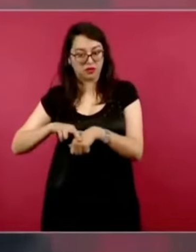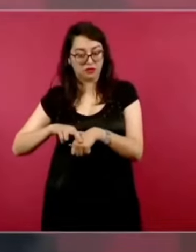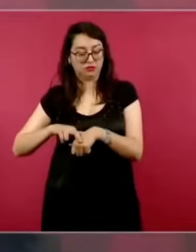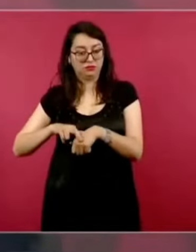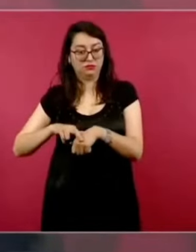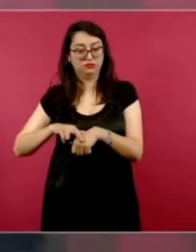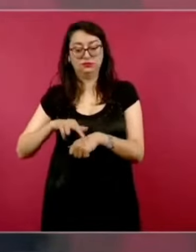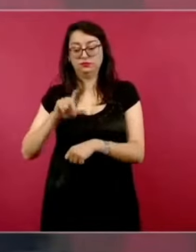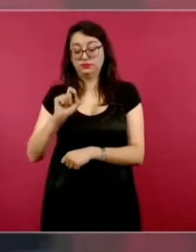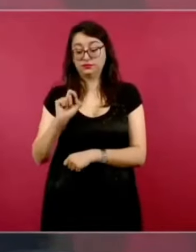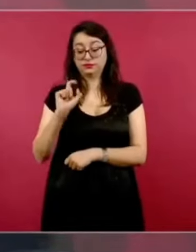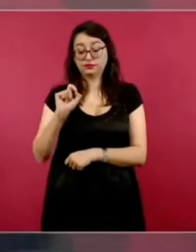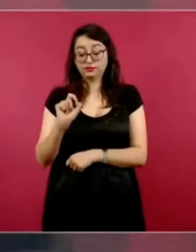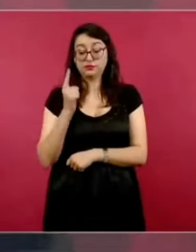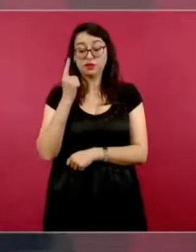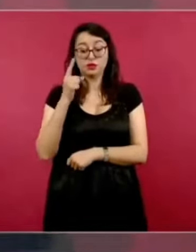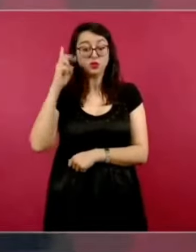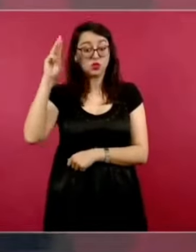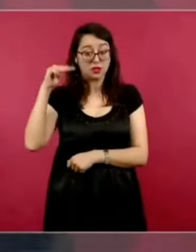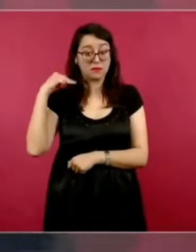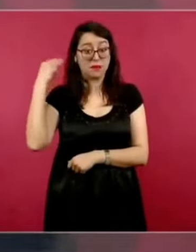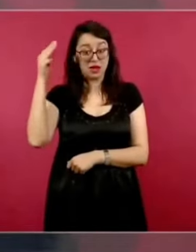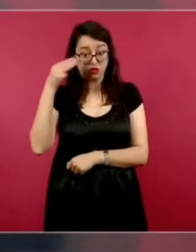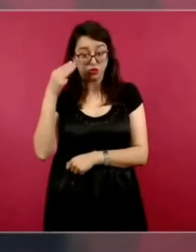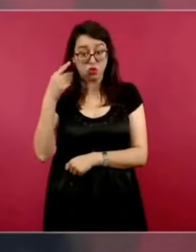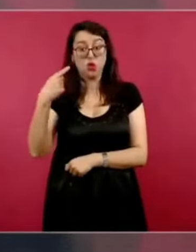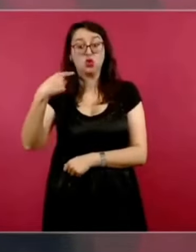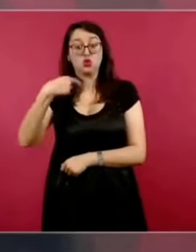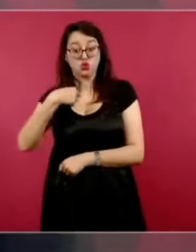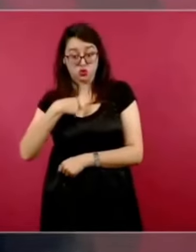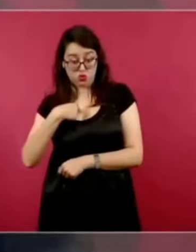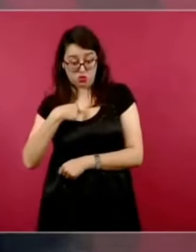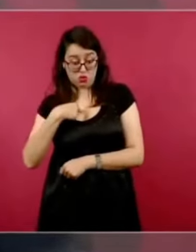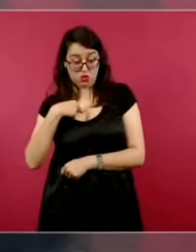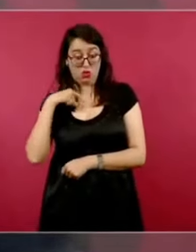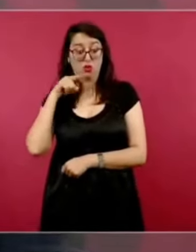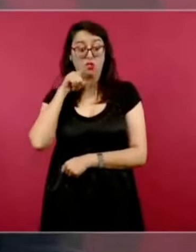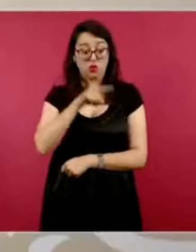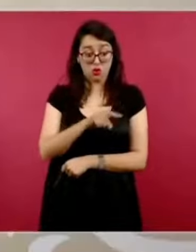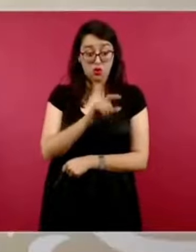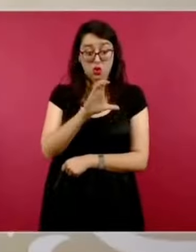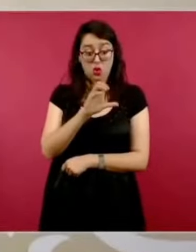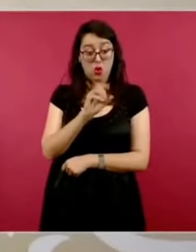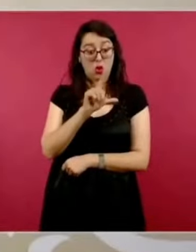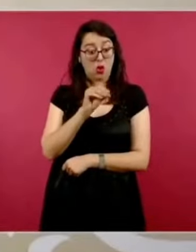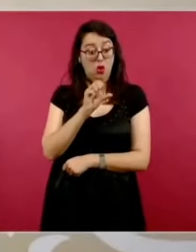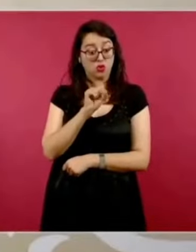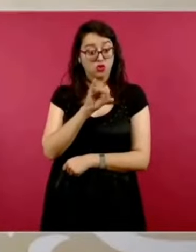21 de marzo cenamos y al día siguiente él se fue a la gira, el 22,